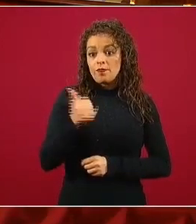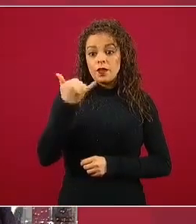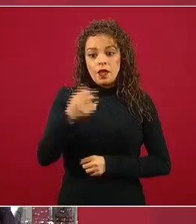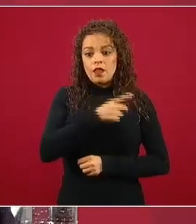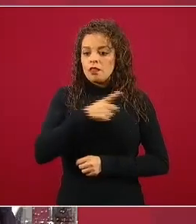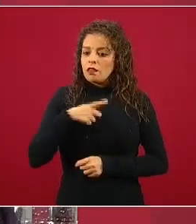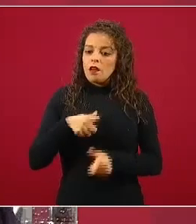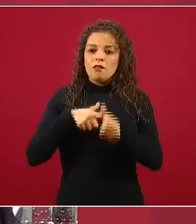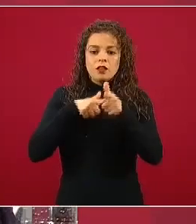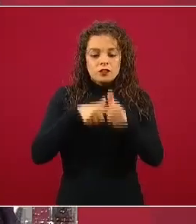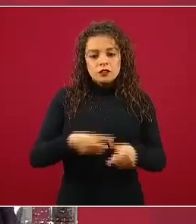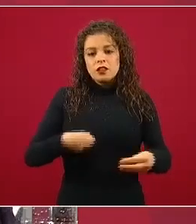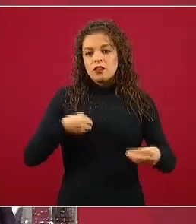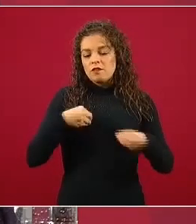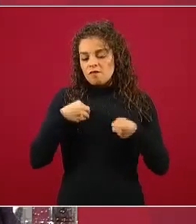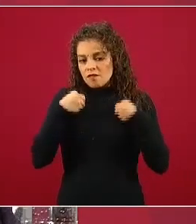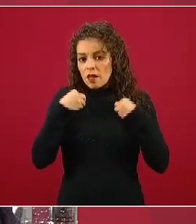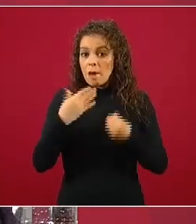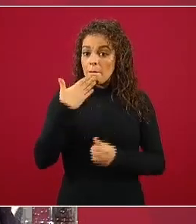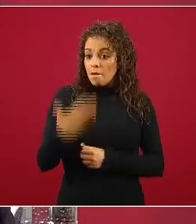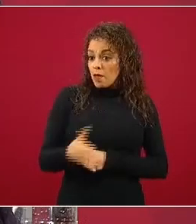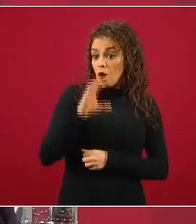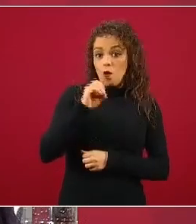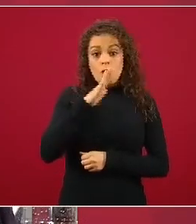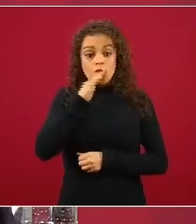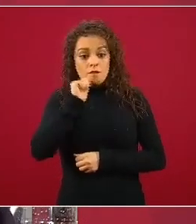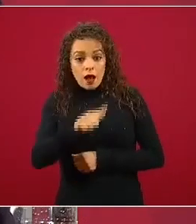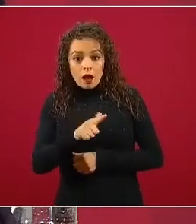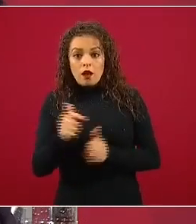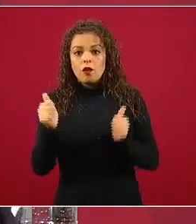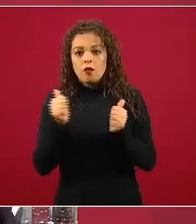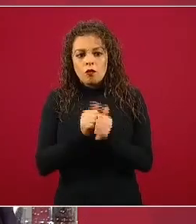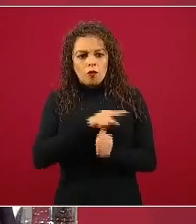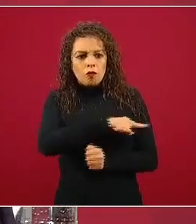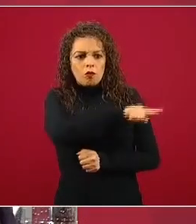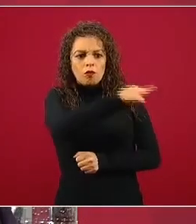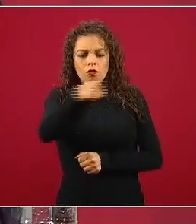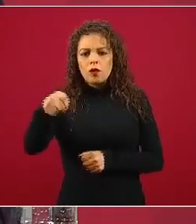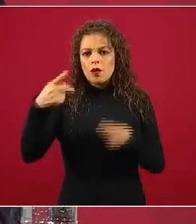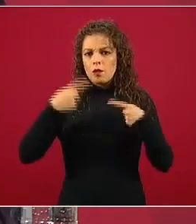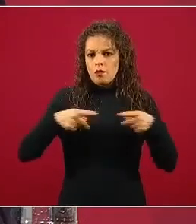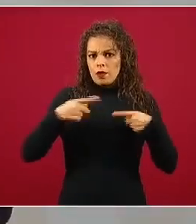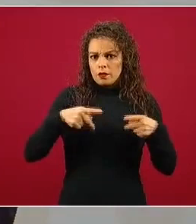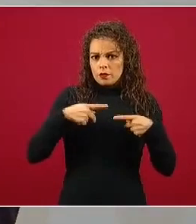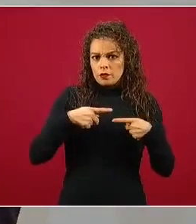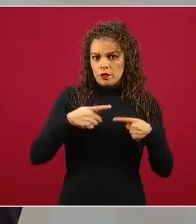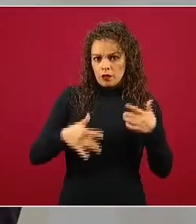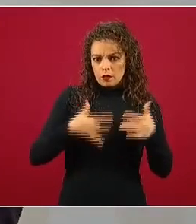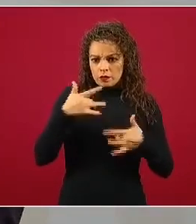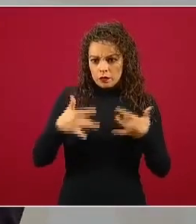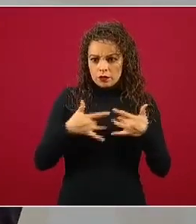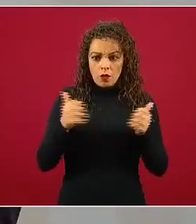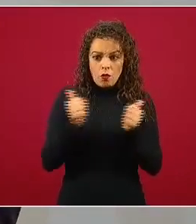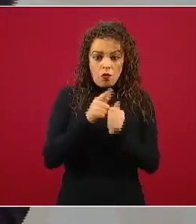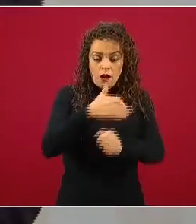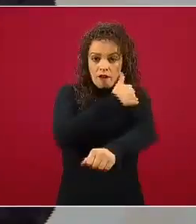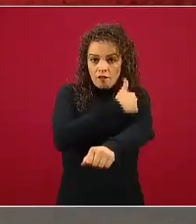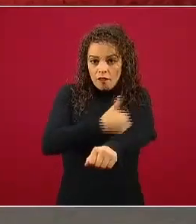y para mal, con cómo nos comportemos nosotros, con nuestros semejantes, nuestros familiares y todos los demás.